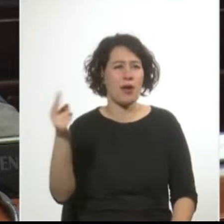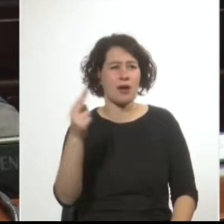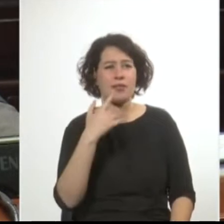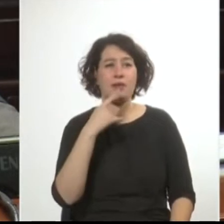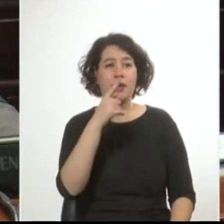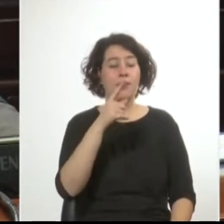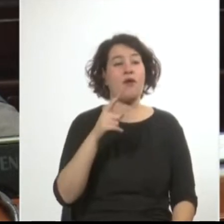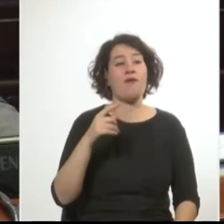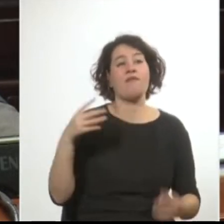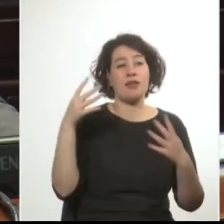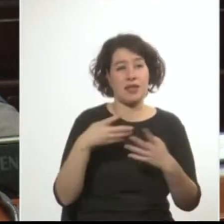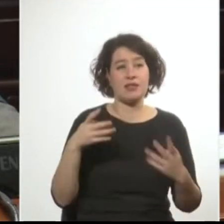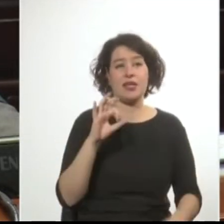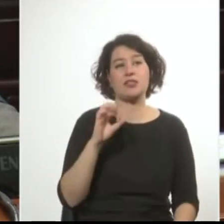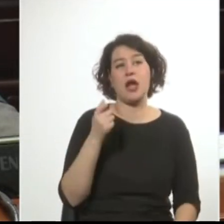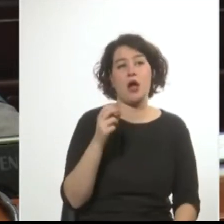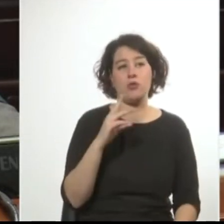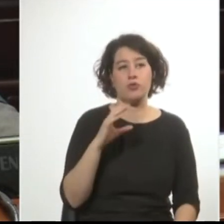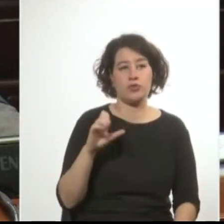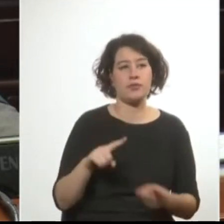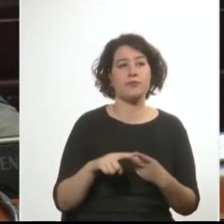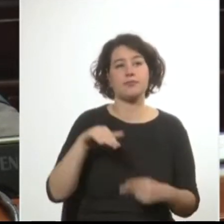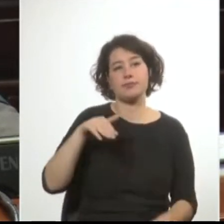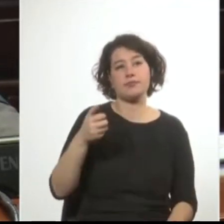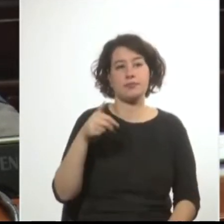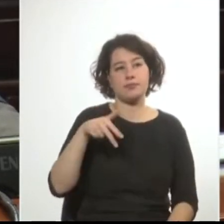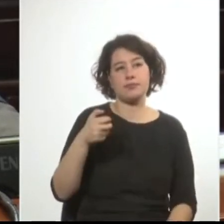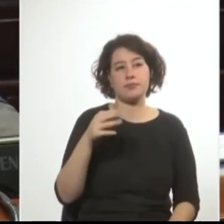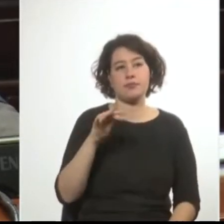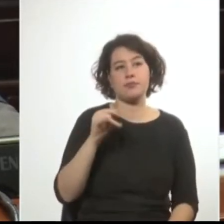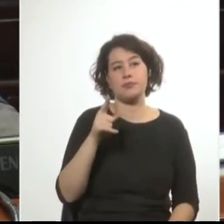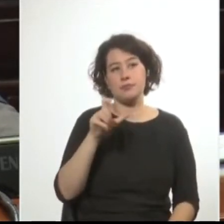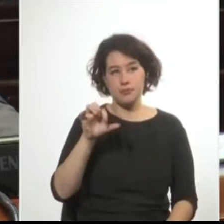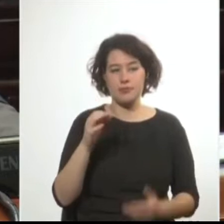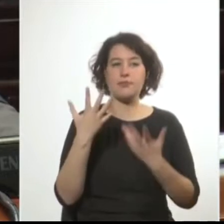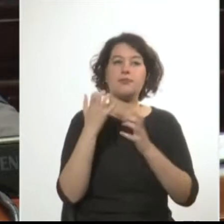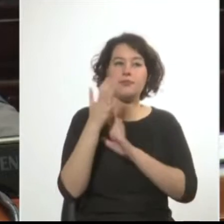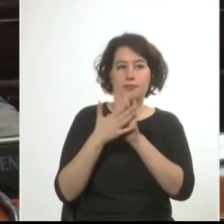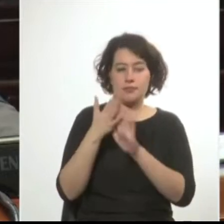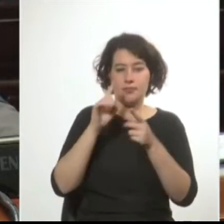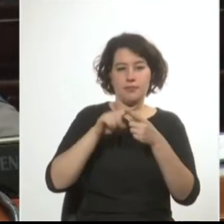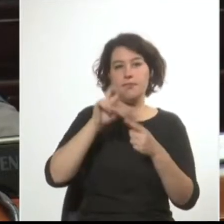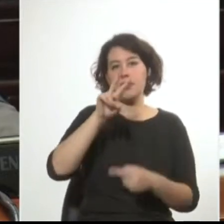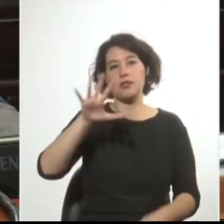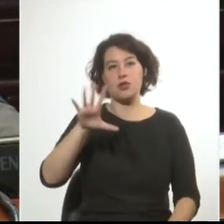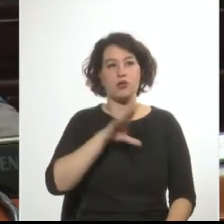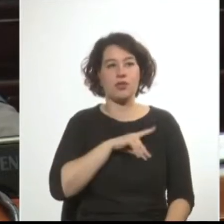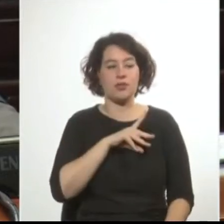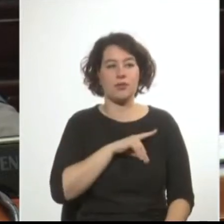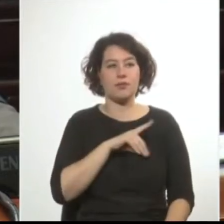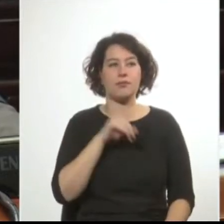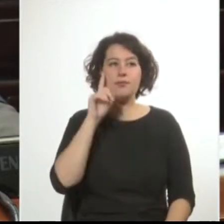de Sauce y Malantiales. Y en particular quiero referirme a la batalla de Sauce ocurrida el 25 de diciembre